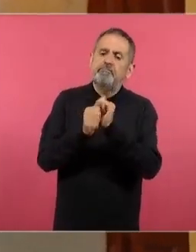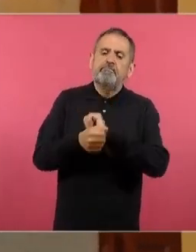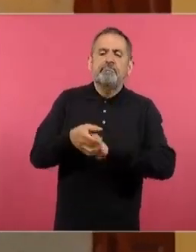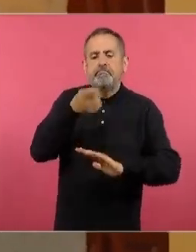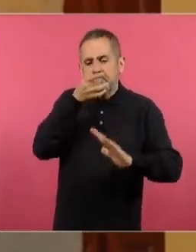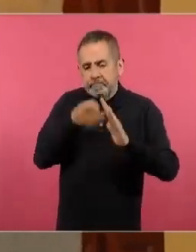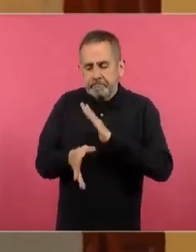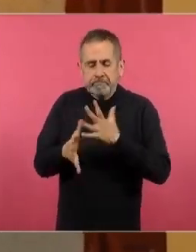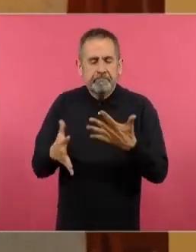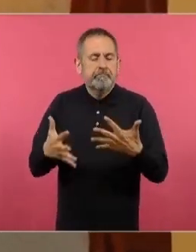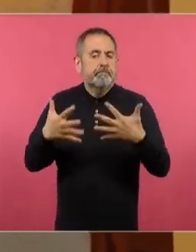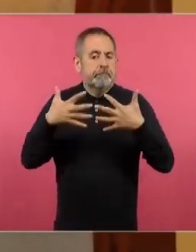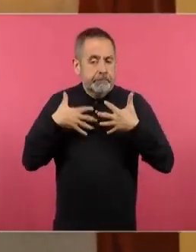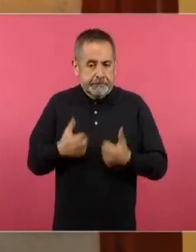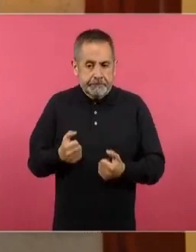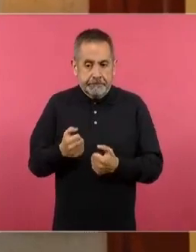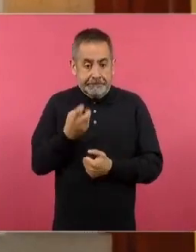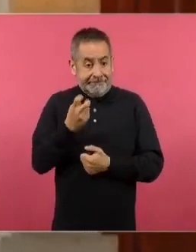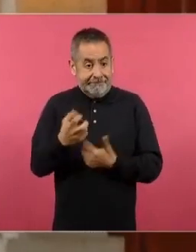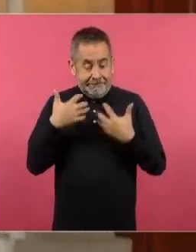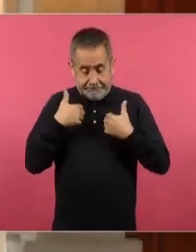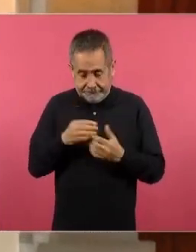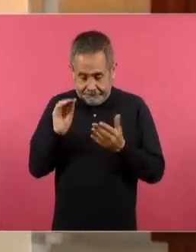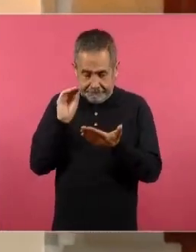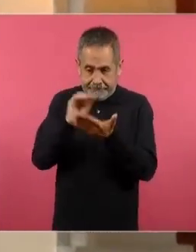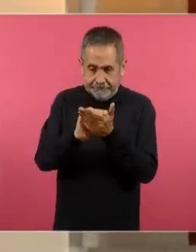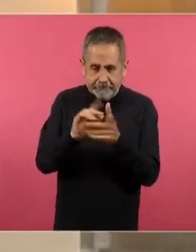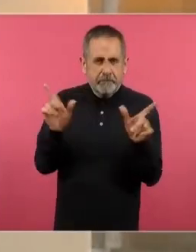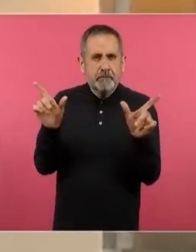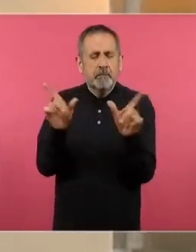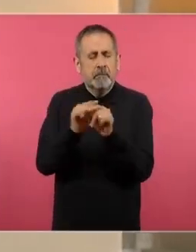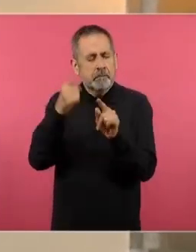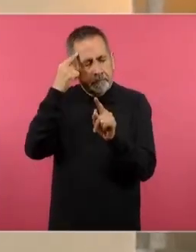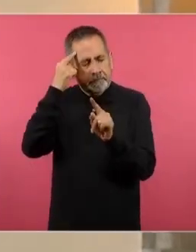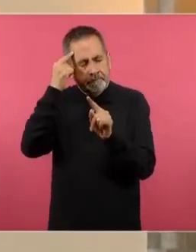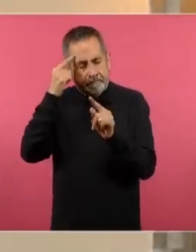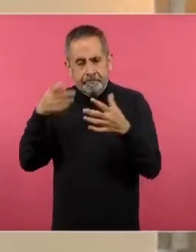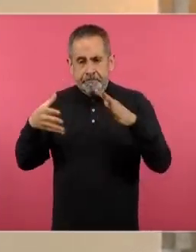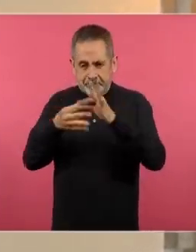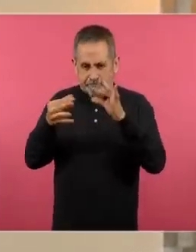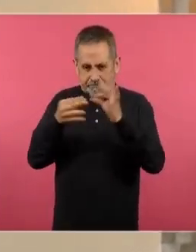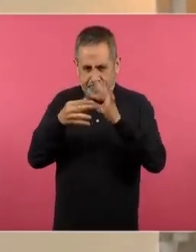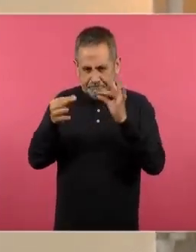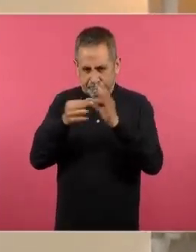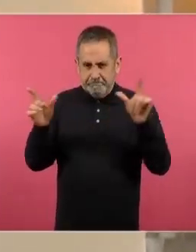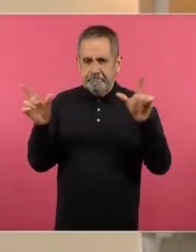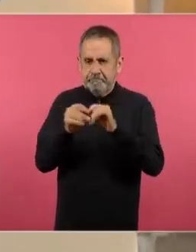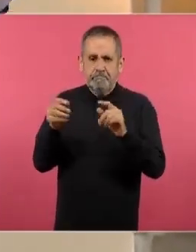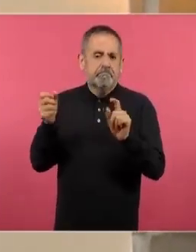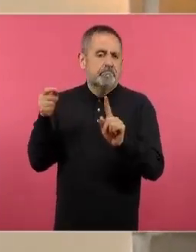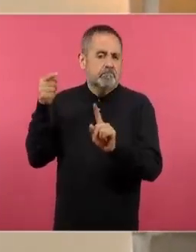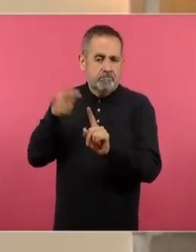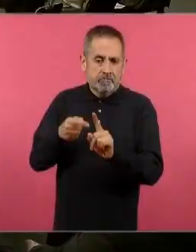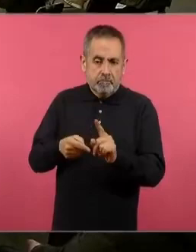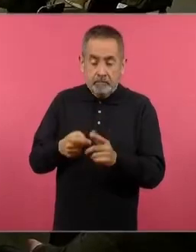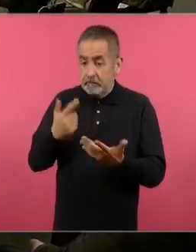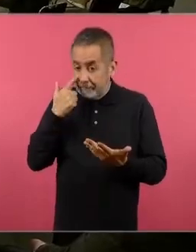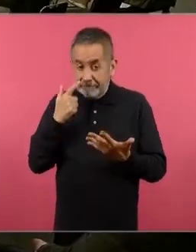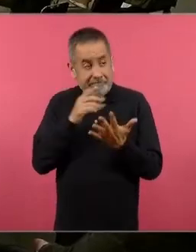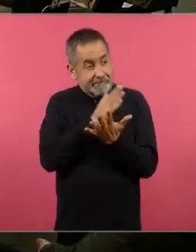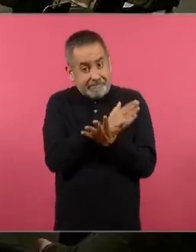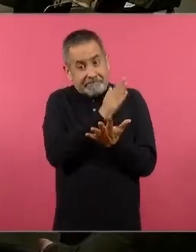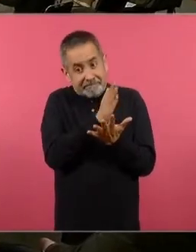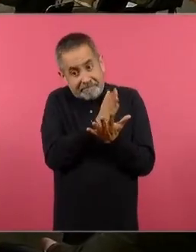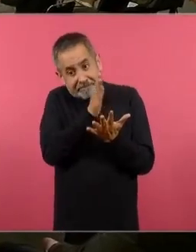comprensión, es donde establecen conclusiones, analizan, sintetizan y clarifican los conceptos. Vean todo el recorrido